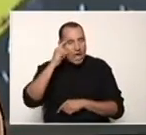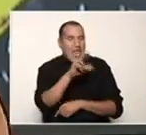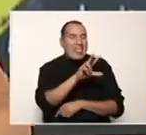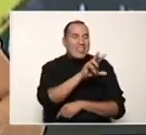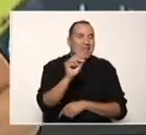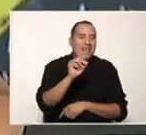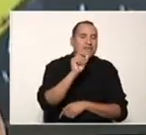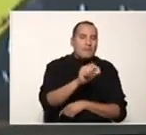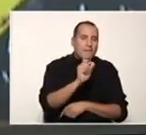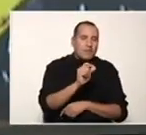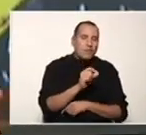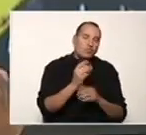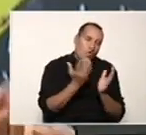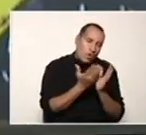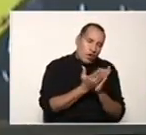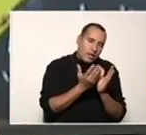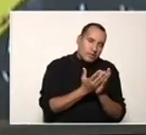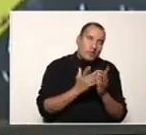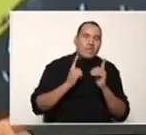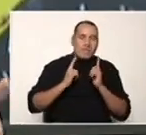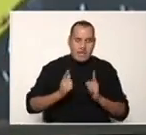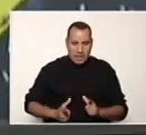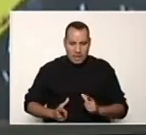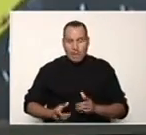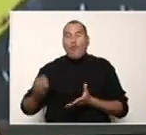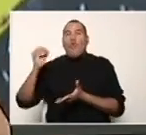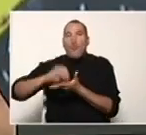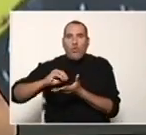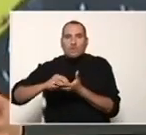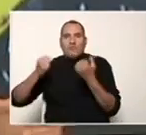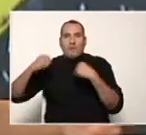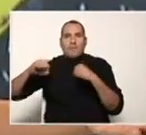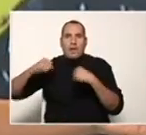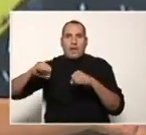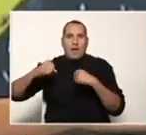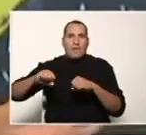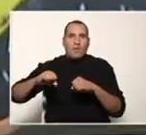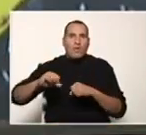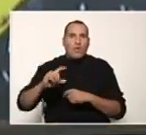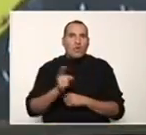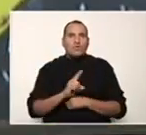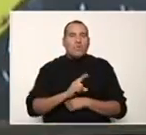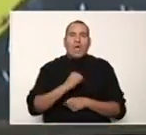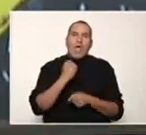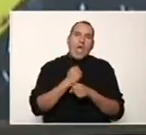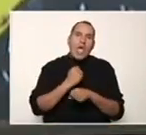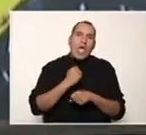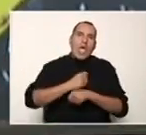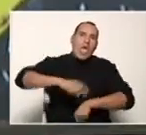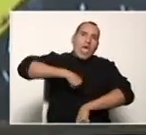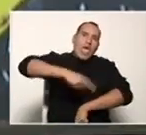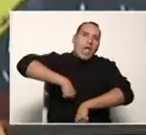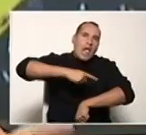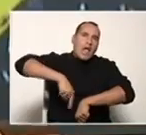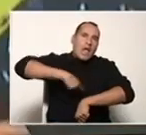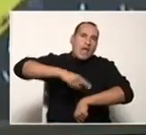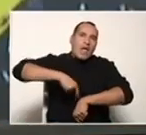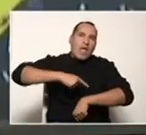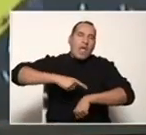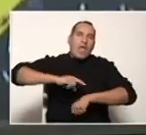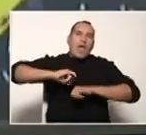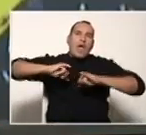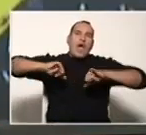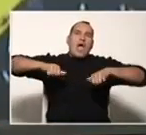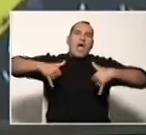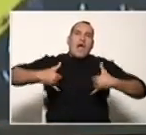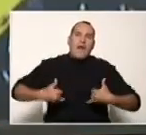resolución de ejercicios, descansamos y luego volvemos. No se recomienda trabajar por periodos largos de tiempo porque, bueno, el agotamiento